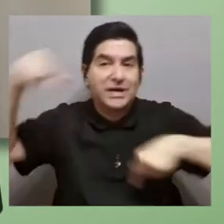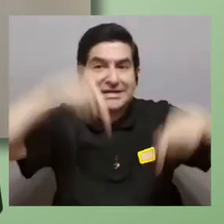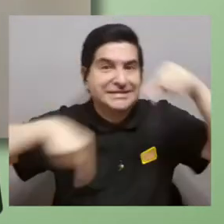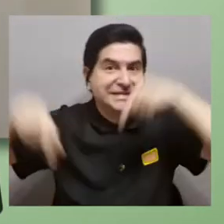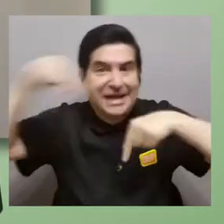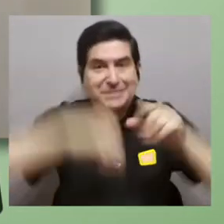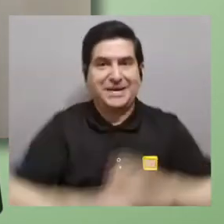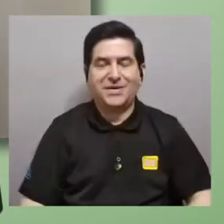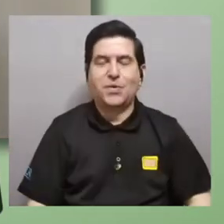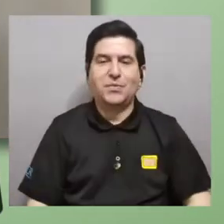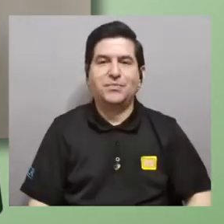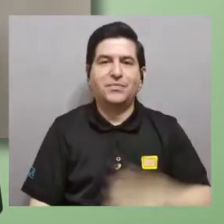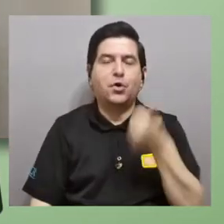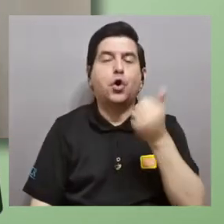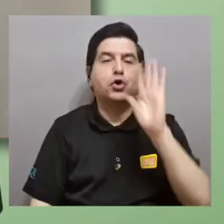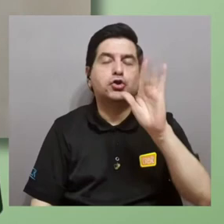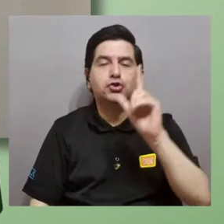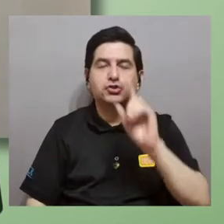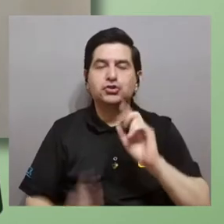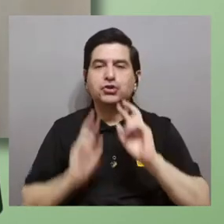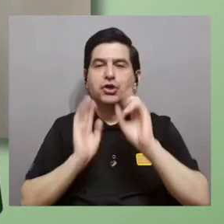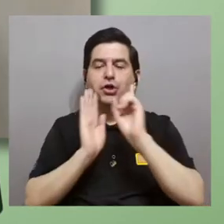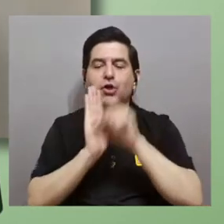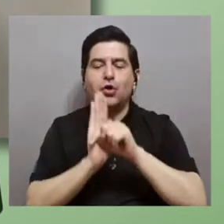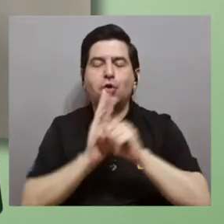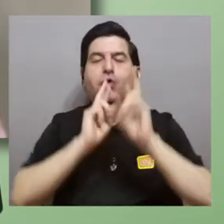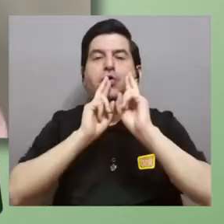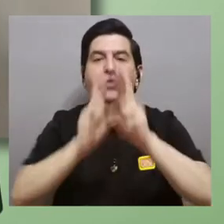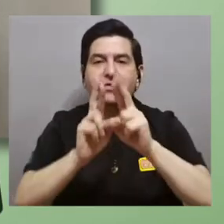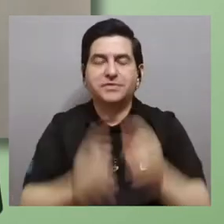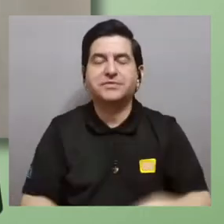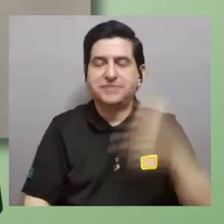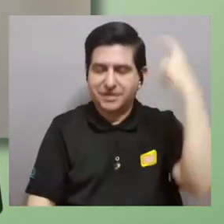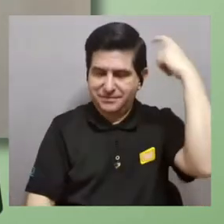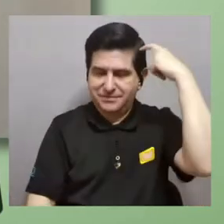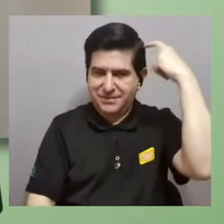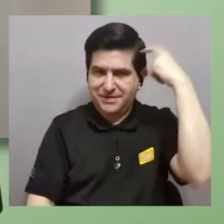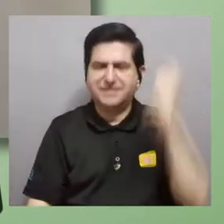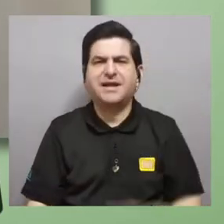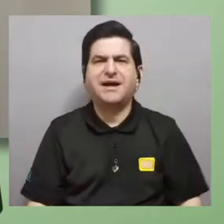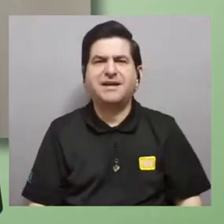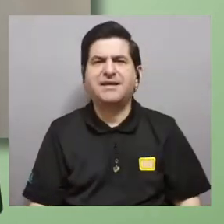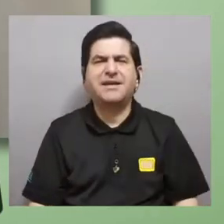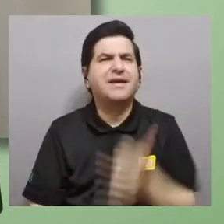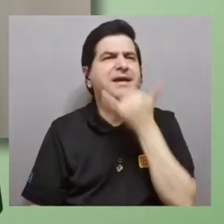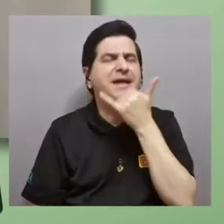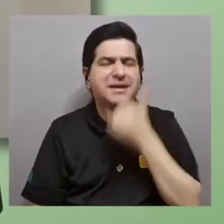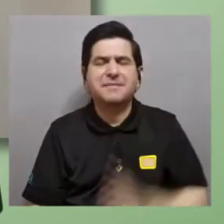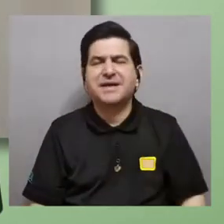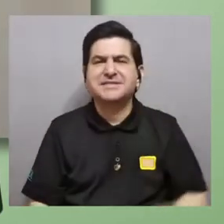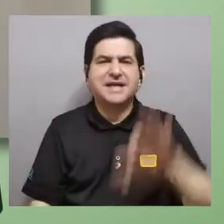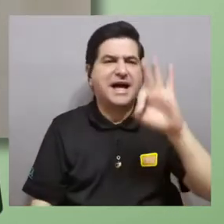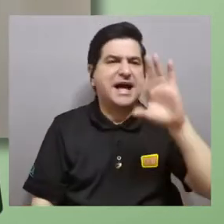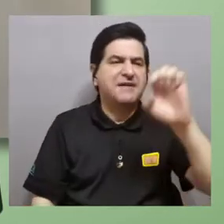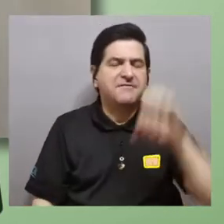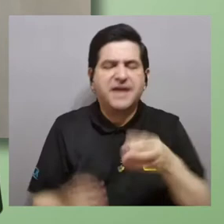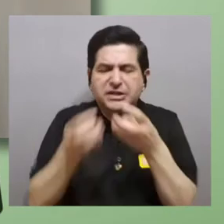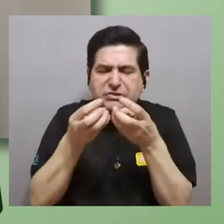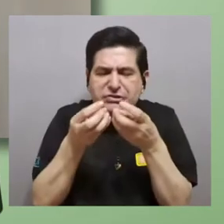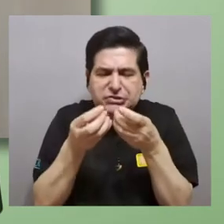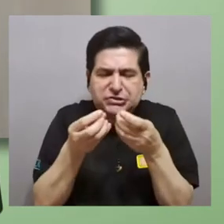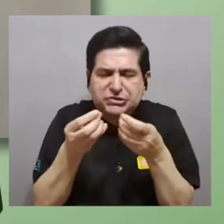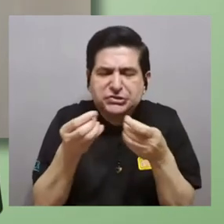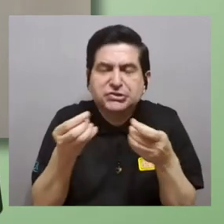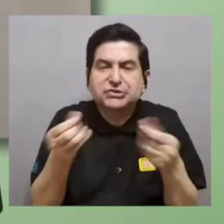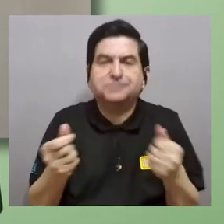quiz químico así que otros cinco segundos para contestar en la cabeza ¿qué le pasa al hierro cuando se oxida?